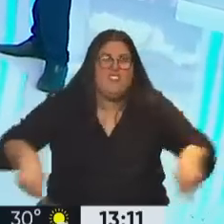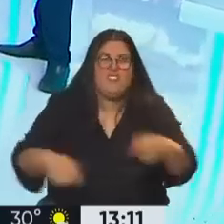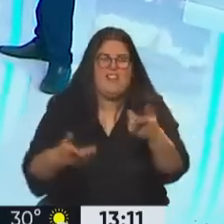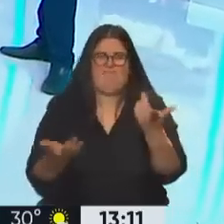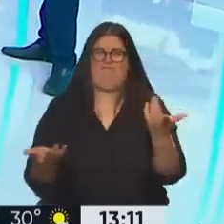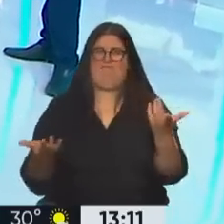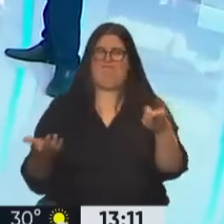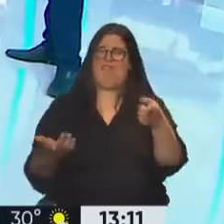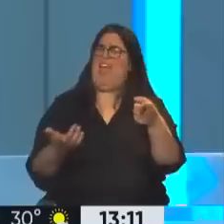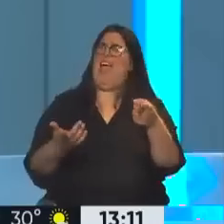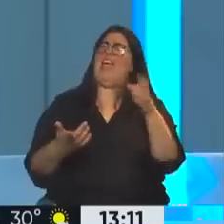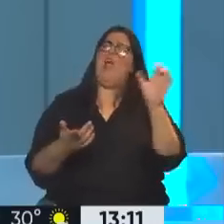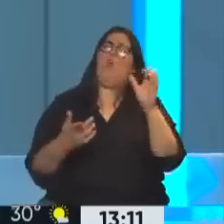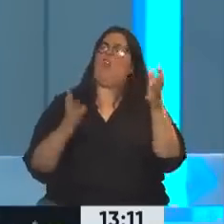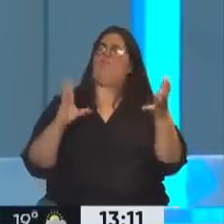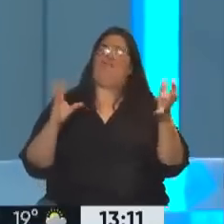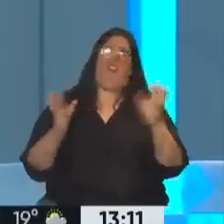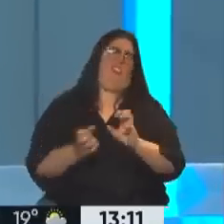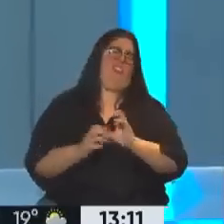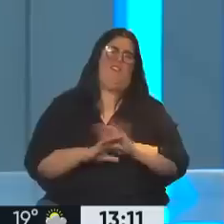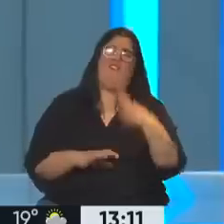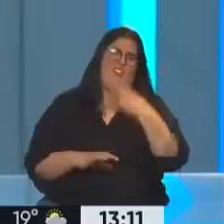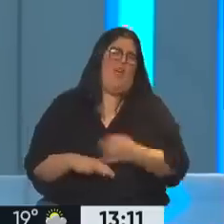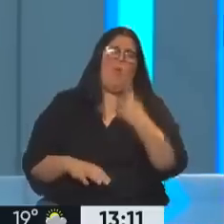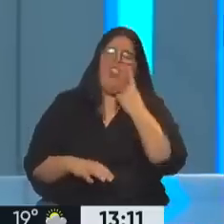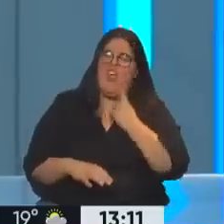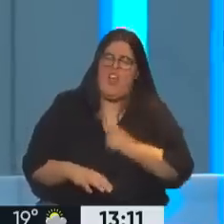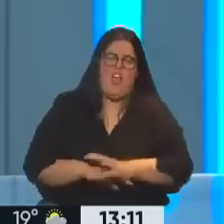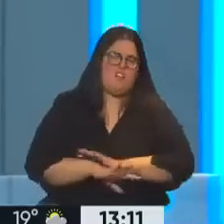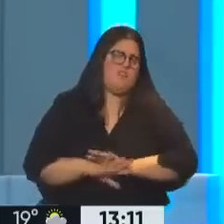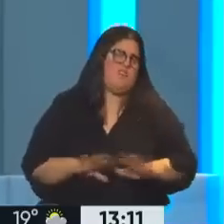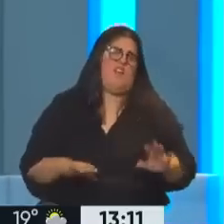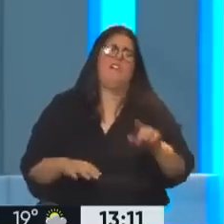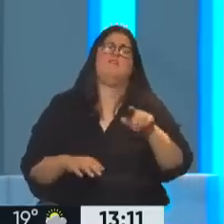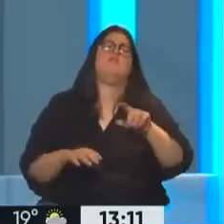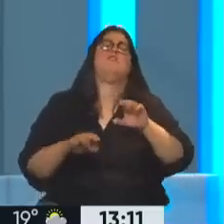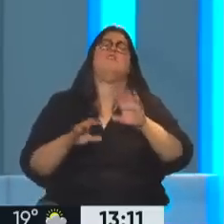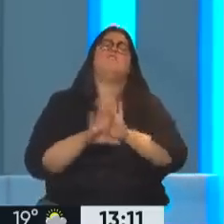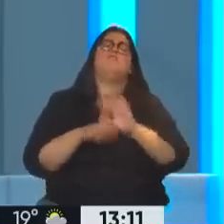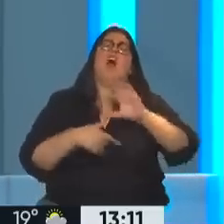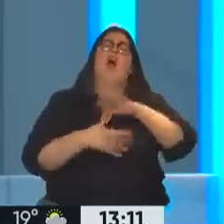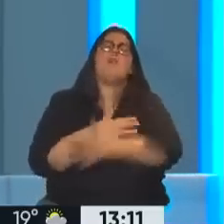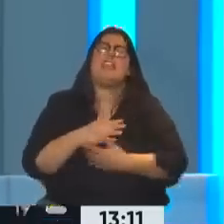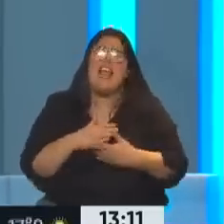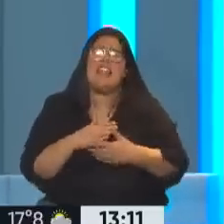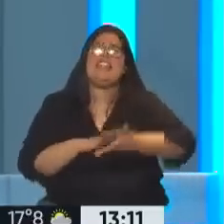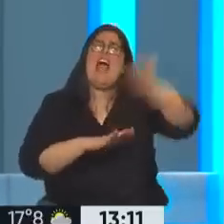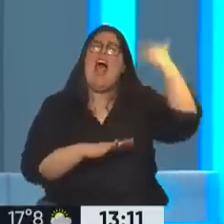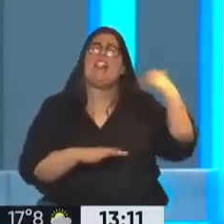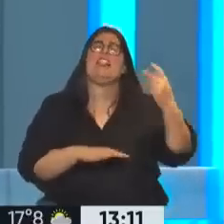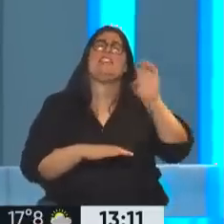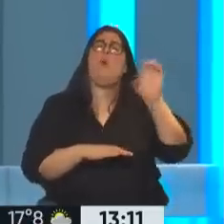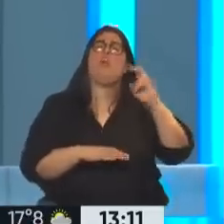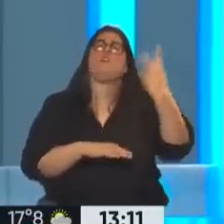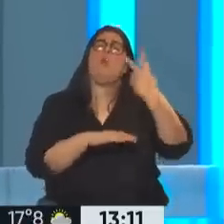de la desgracia que está viviendo el país, porque vivimos una verdadera desgracia. De ser el segundo país más seguro de América Latina, a ser el quinto